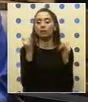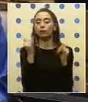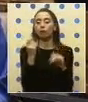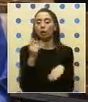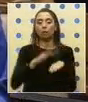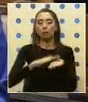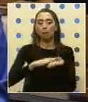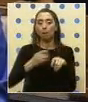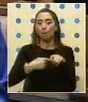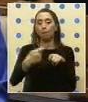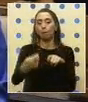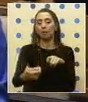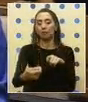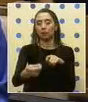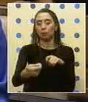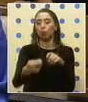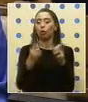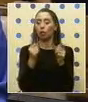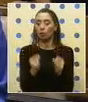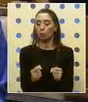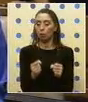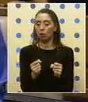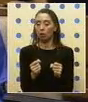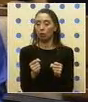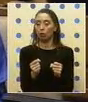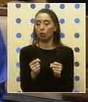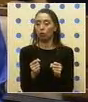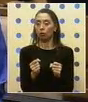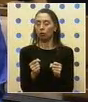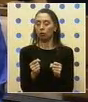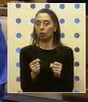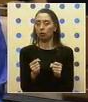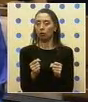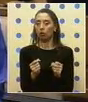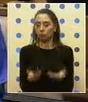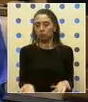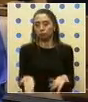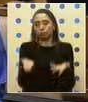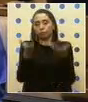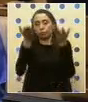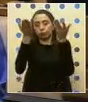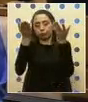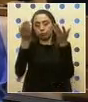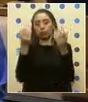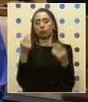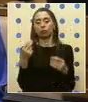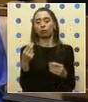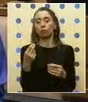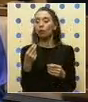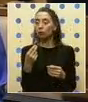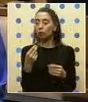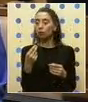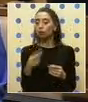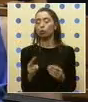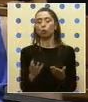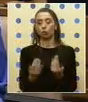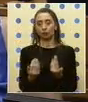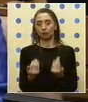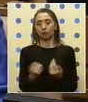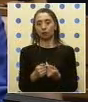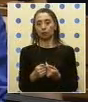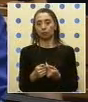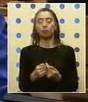préstamos en los cuales han podido sacar adelante muchas veces sus necesidades.